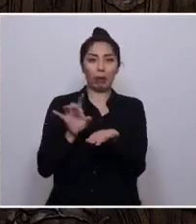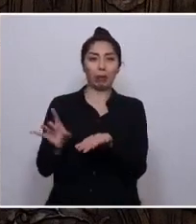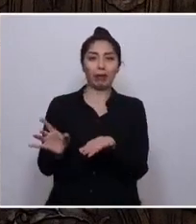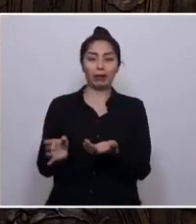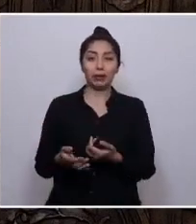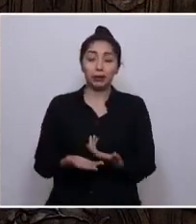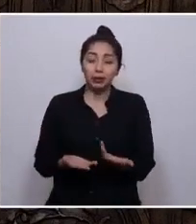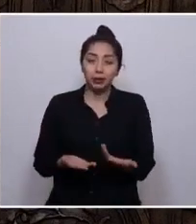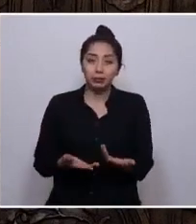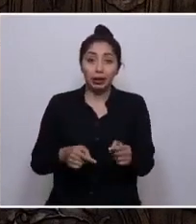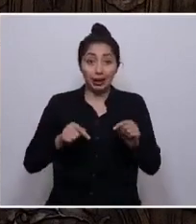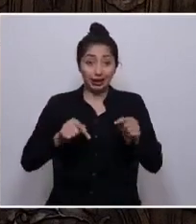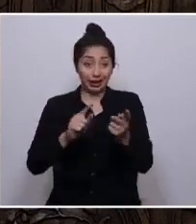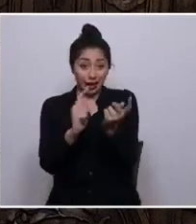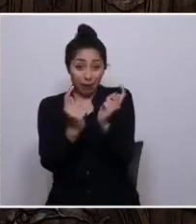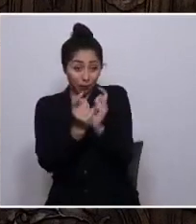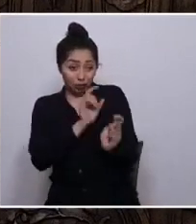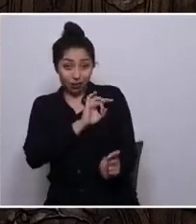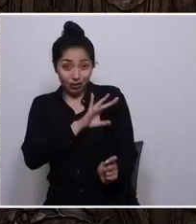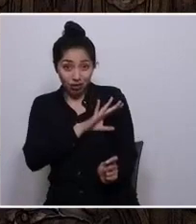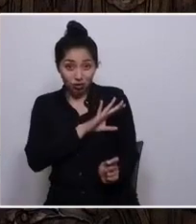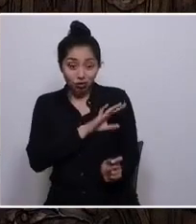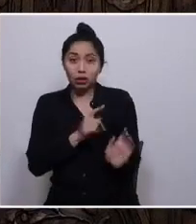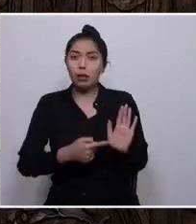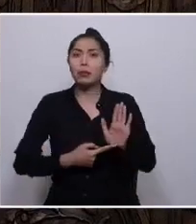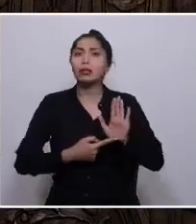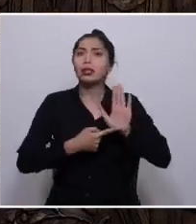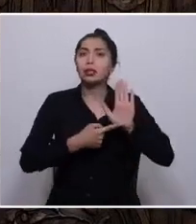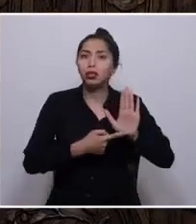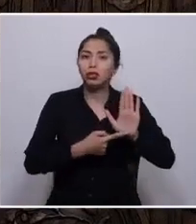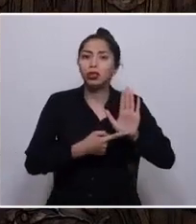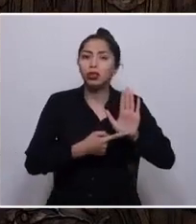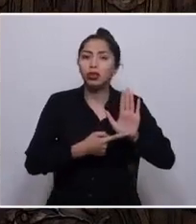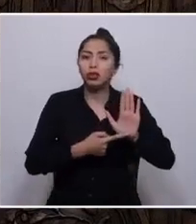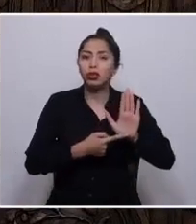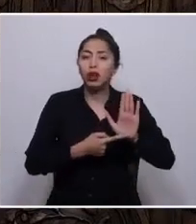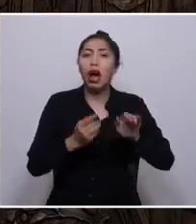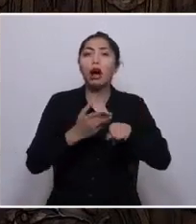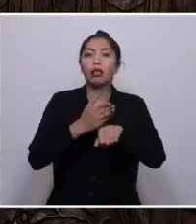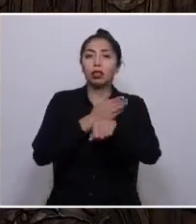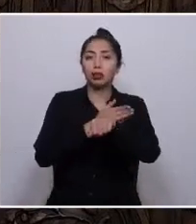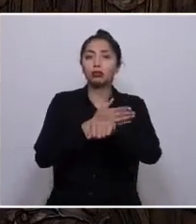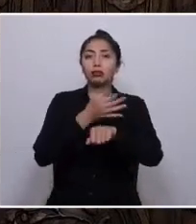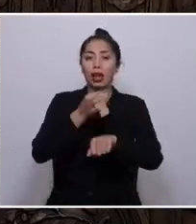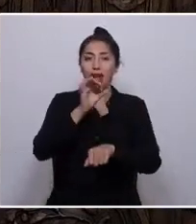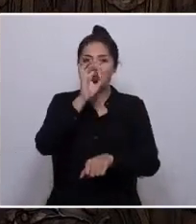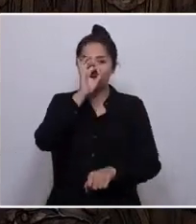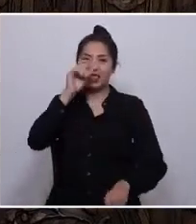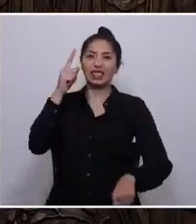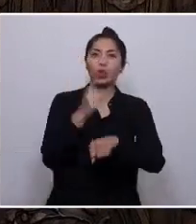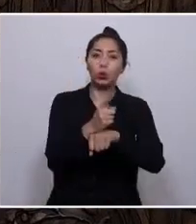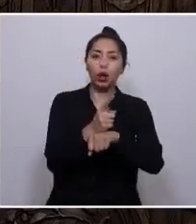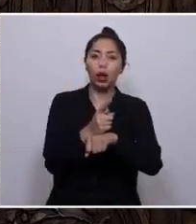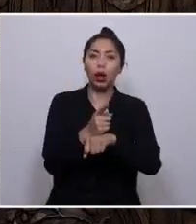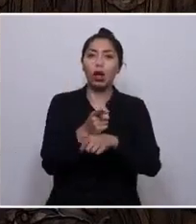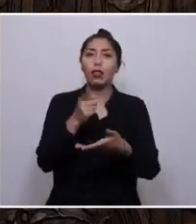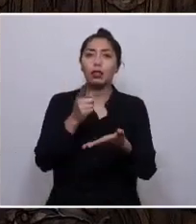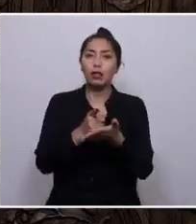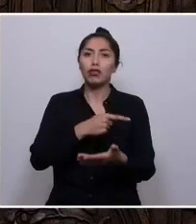Esta chilenización se acrecentó durante la mal llamada dictadura, que debería llamarse tiranía.